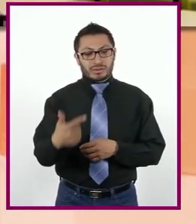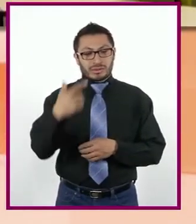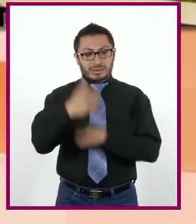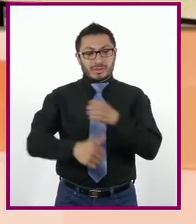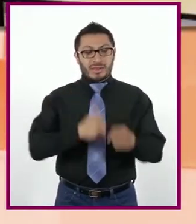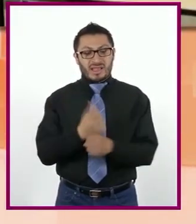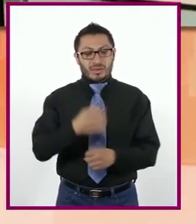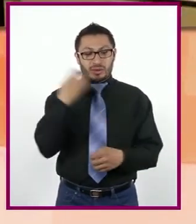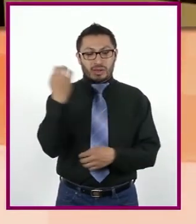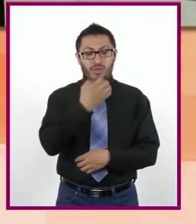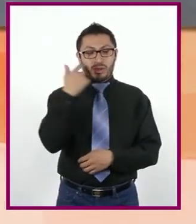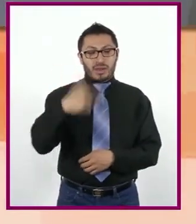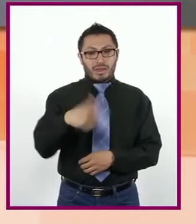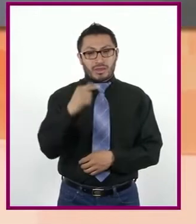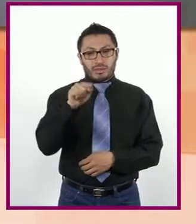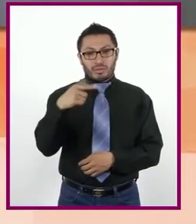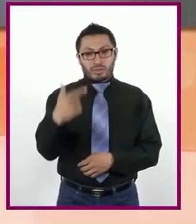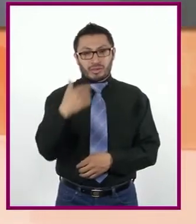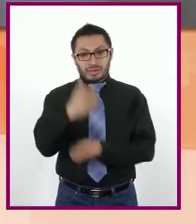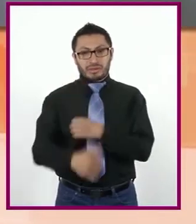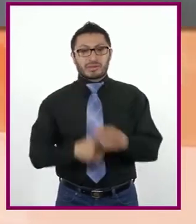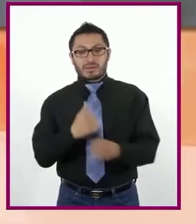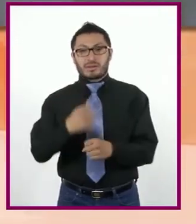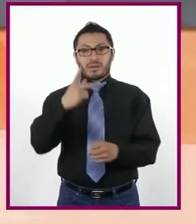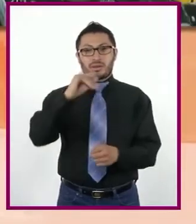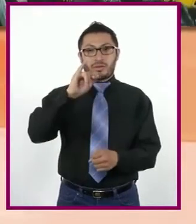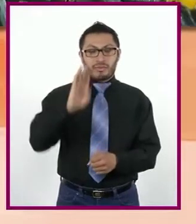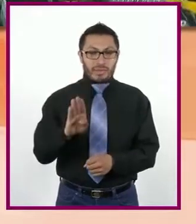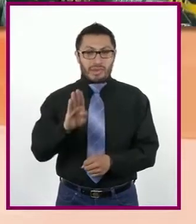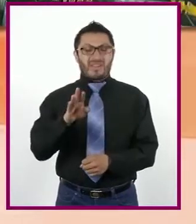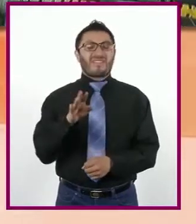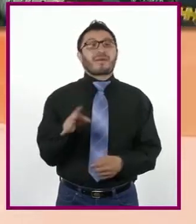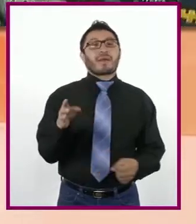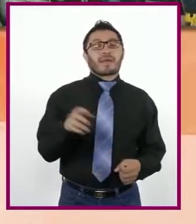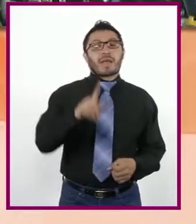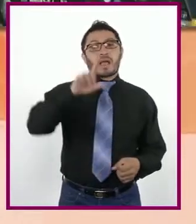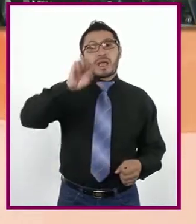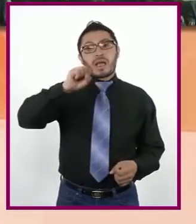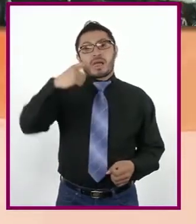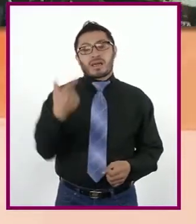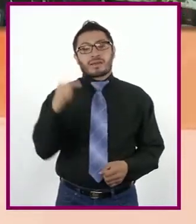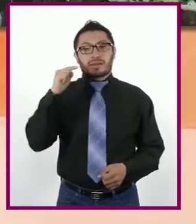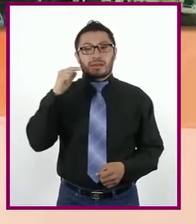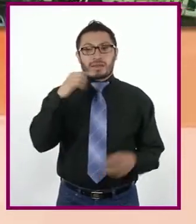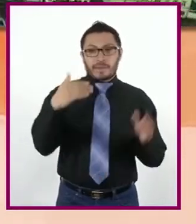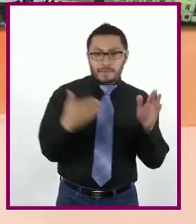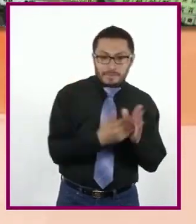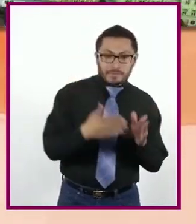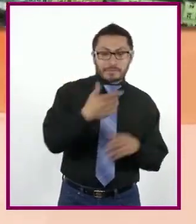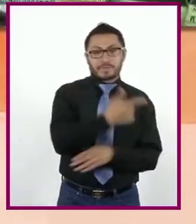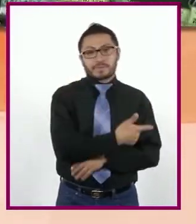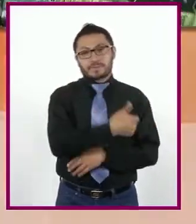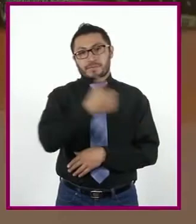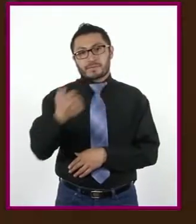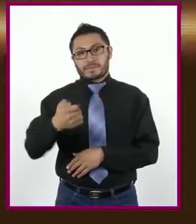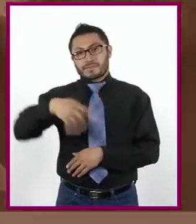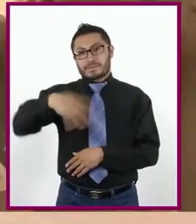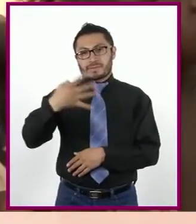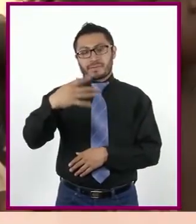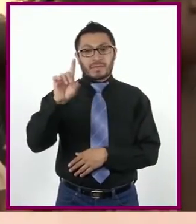de 12.7 años y PIB per cápita de 67.614 dólares.